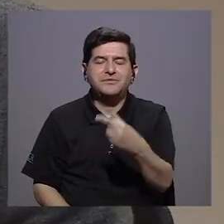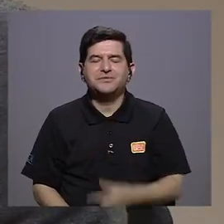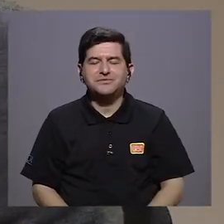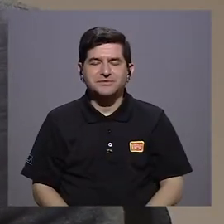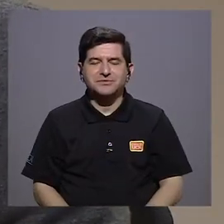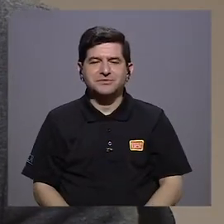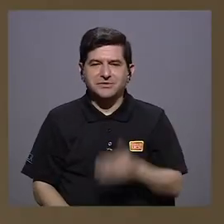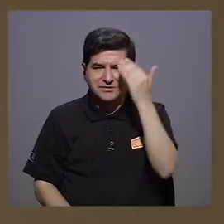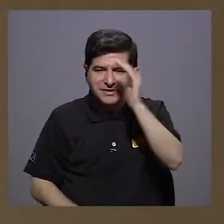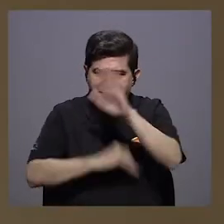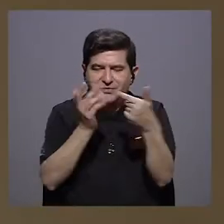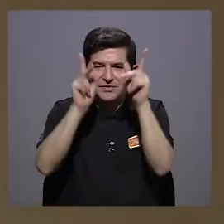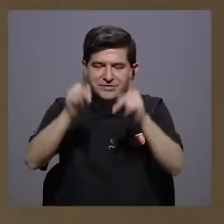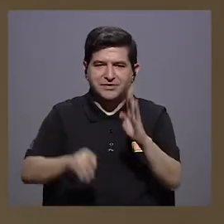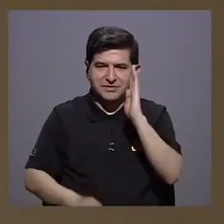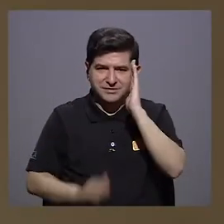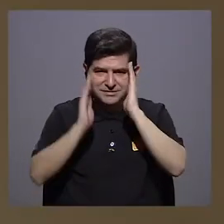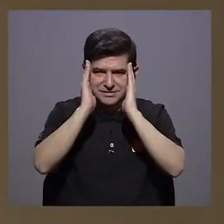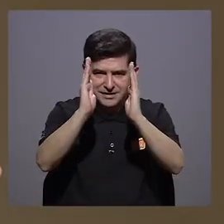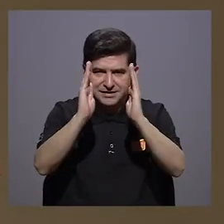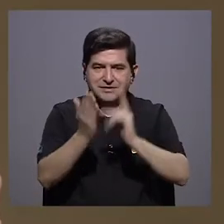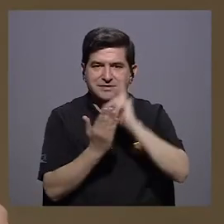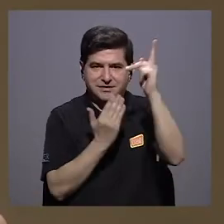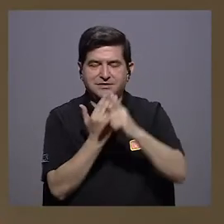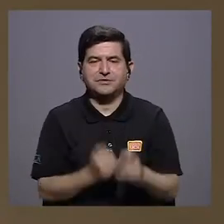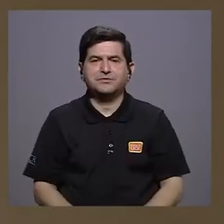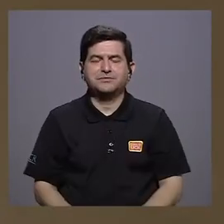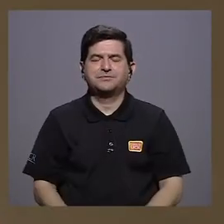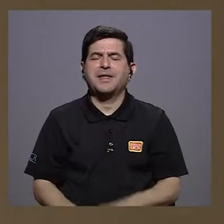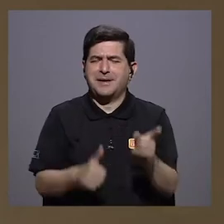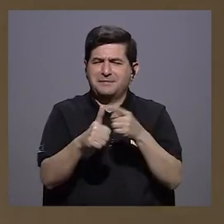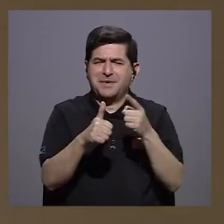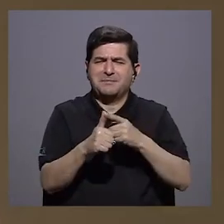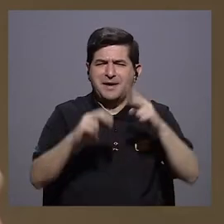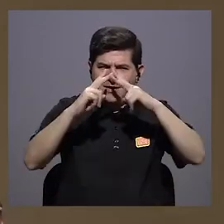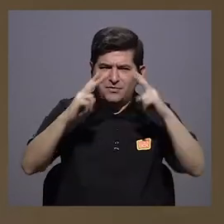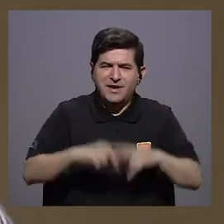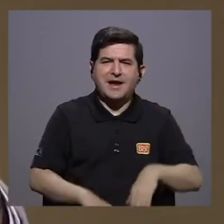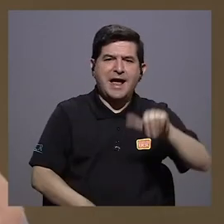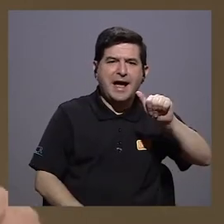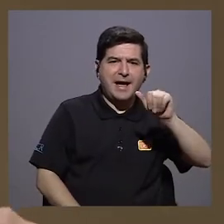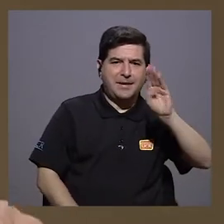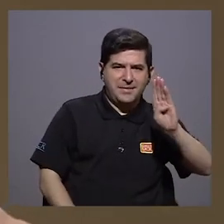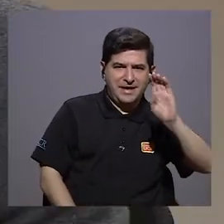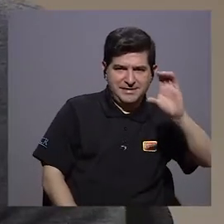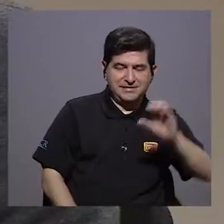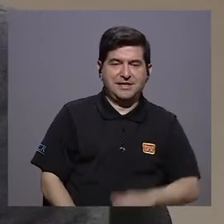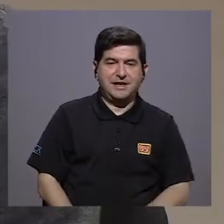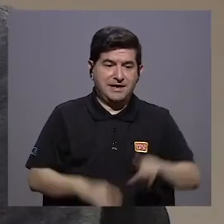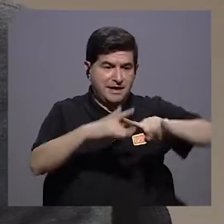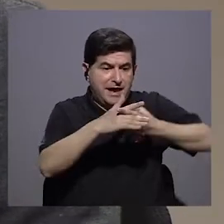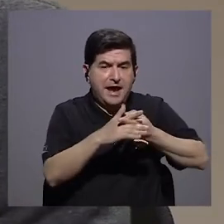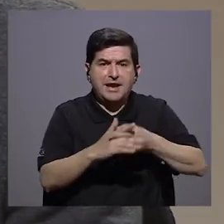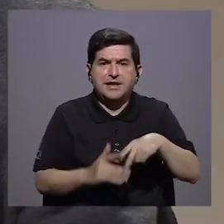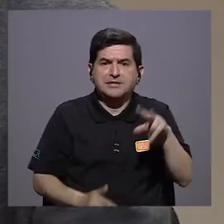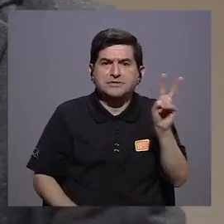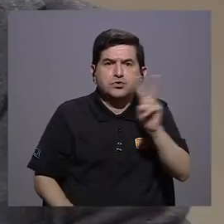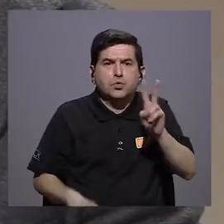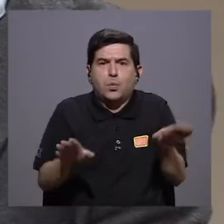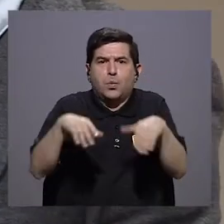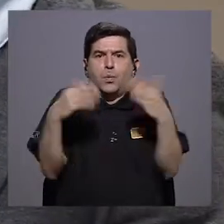toda la teleaudiencia. Don Carlos, hagamos un ABC para arrancar. ¿Cómo se originó el virus? Pues este es un virus